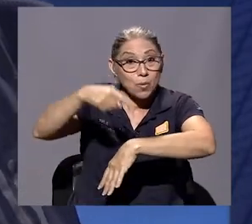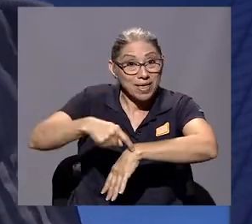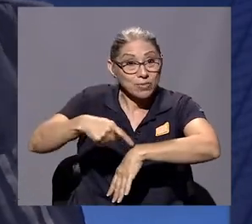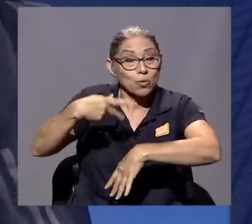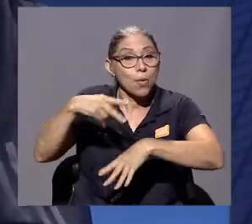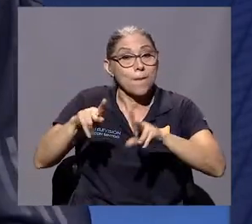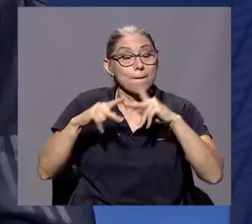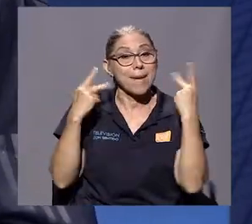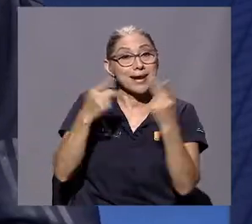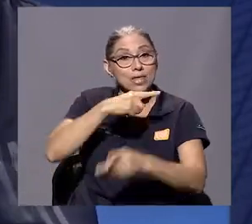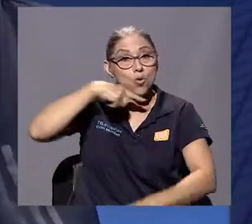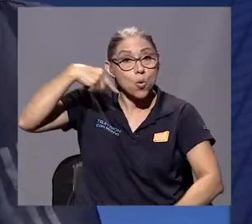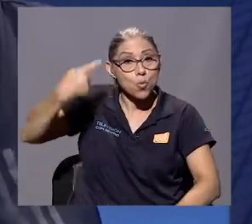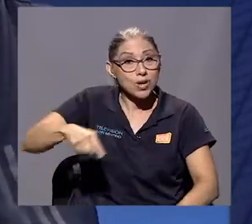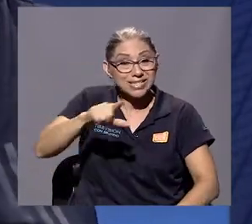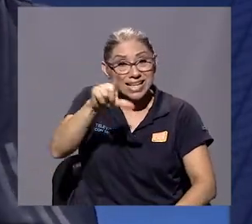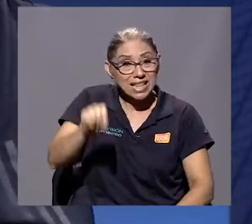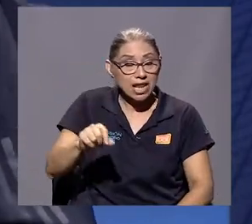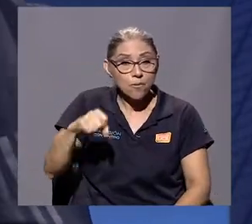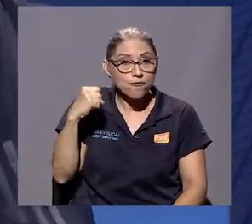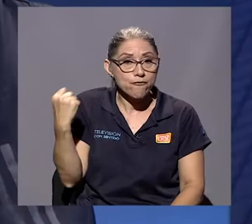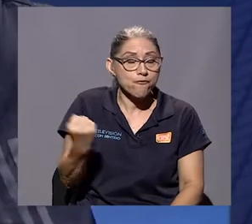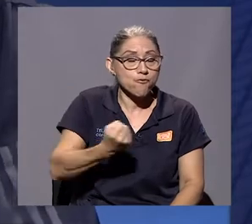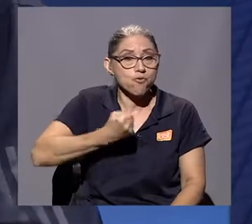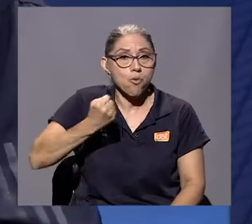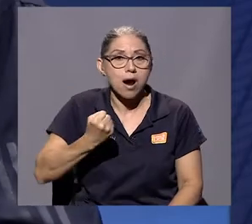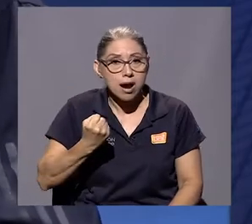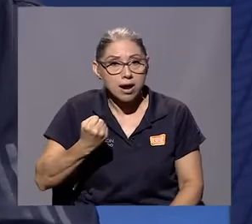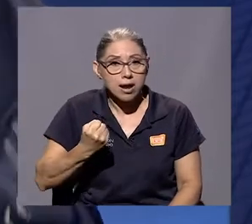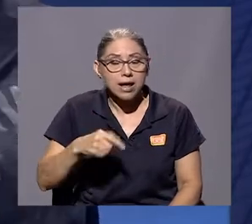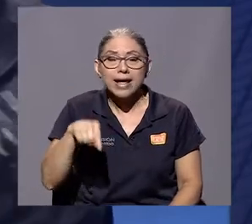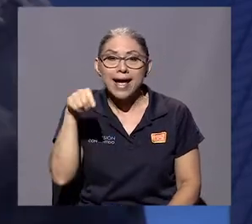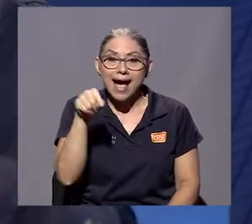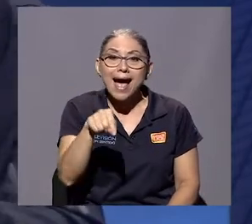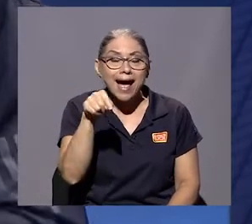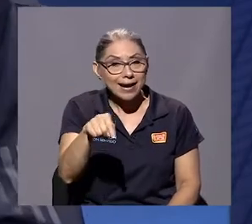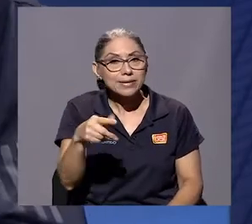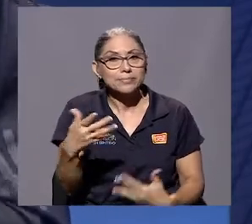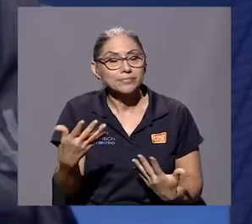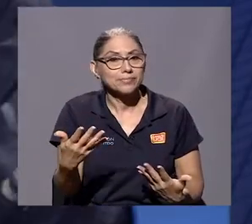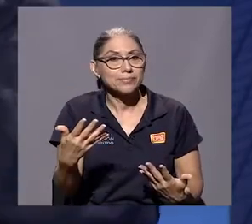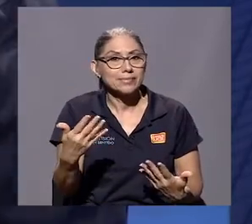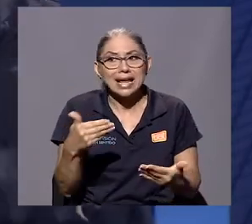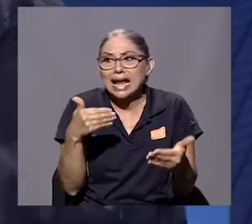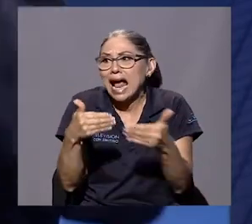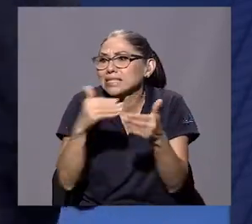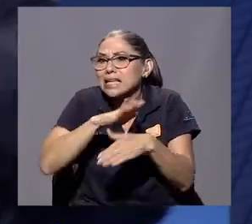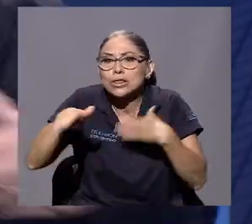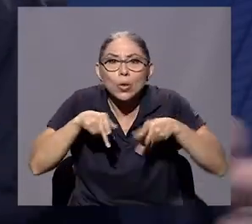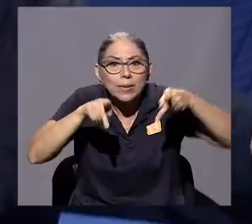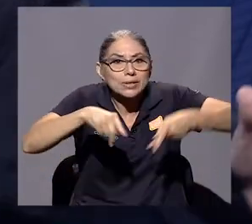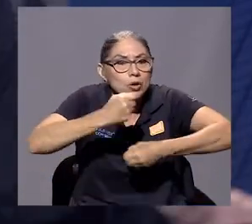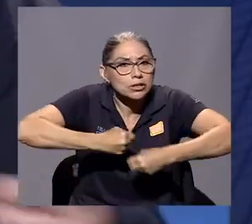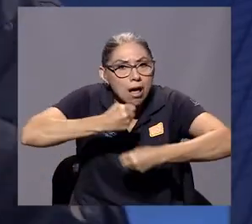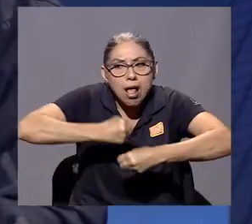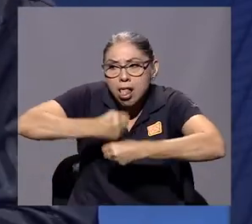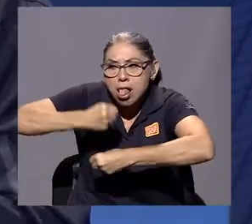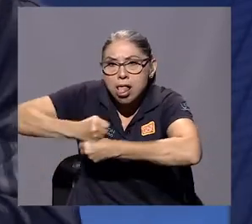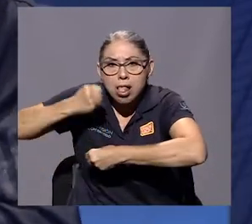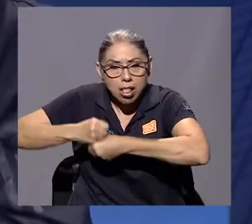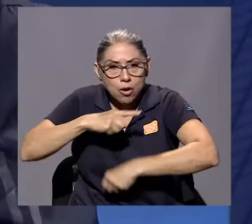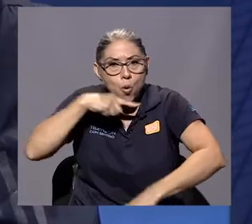Comunista en Italia era muy fuerte. Era muy poderoso. Y había, digamos, prácticamente todo obrero era comunista.